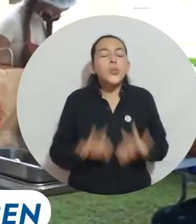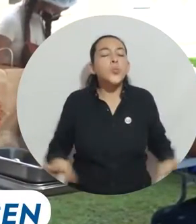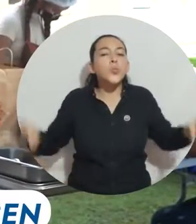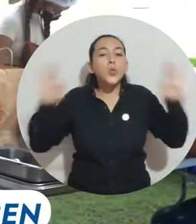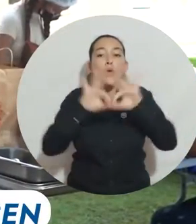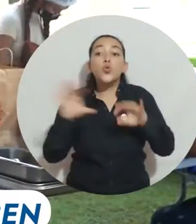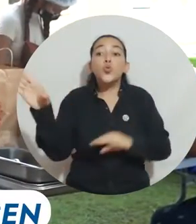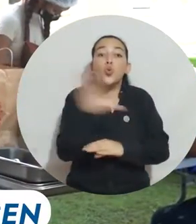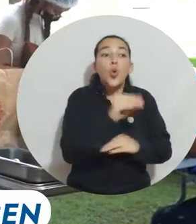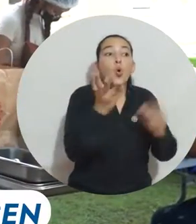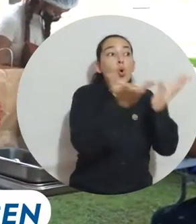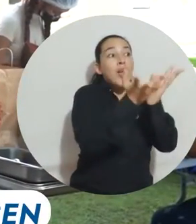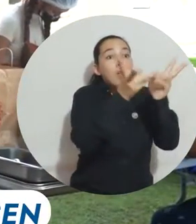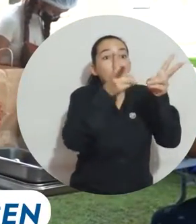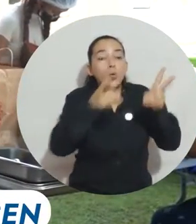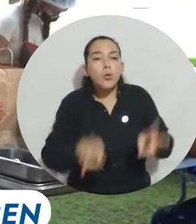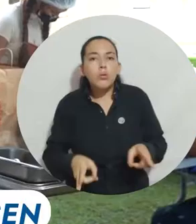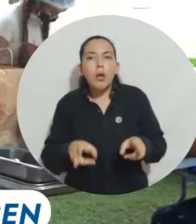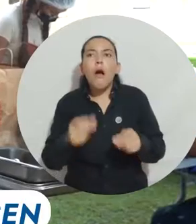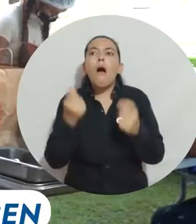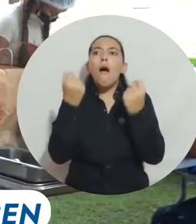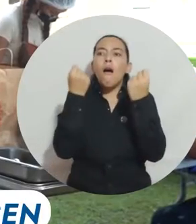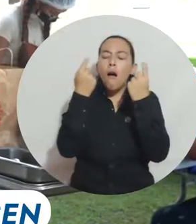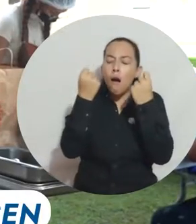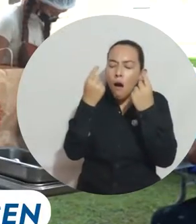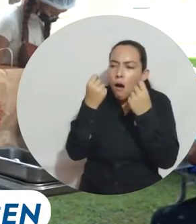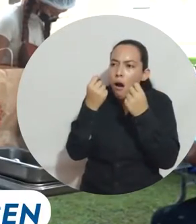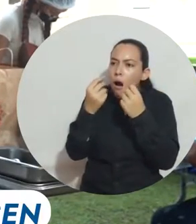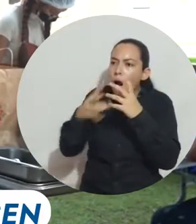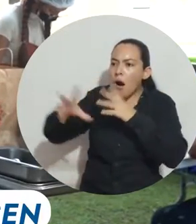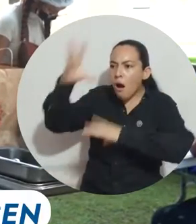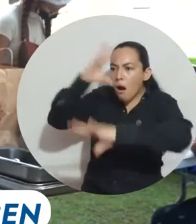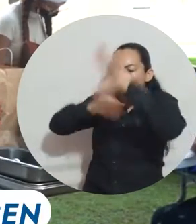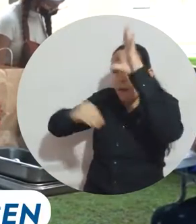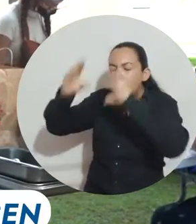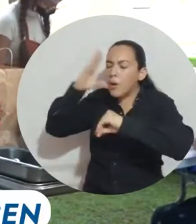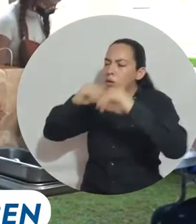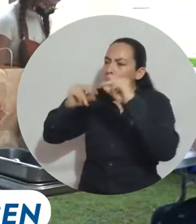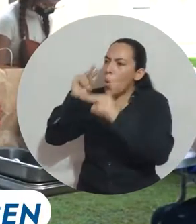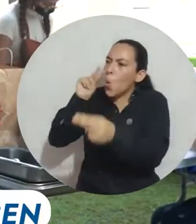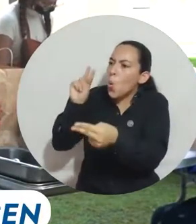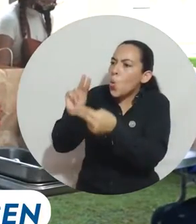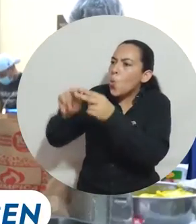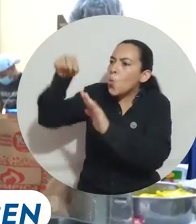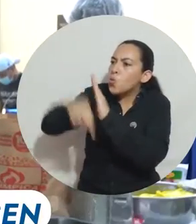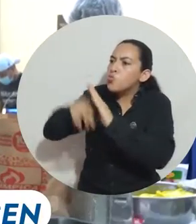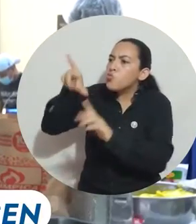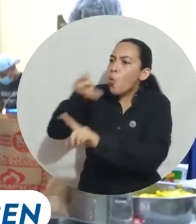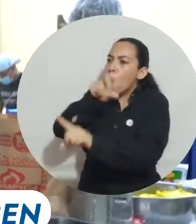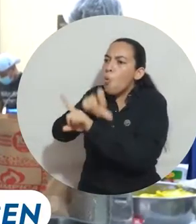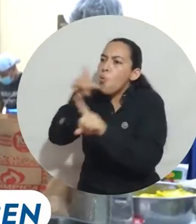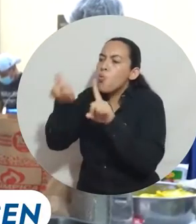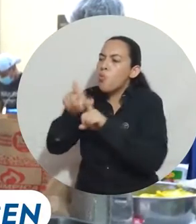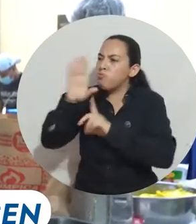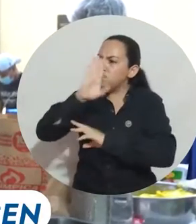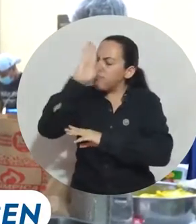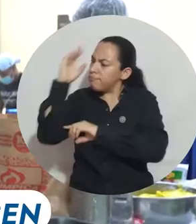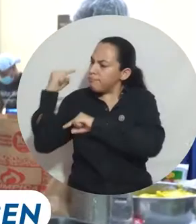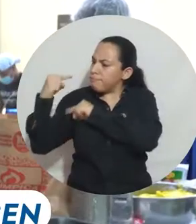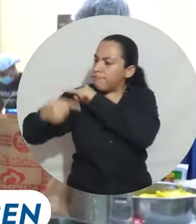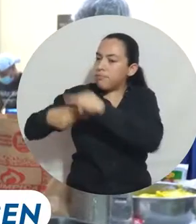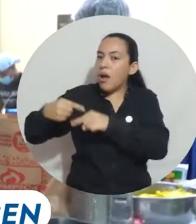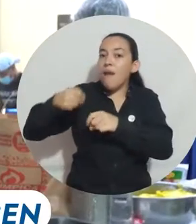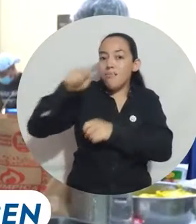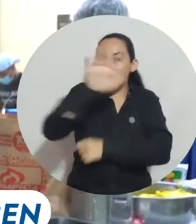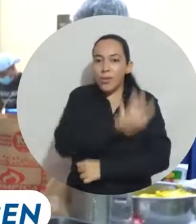radica en que todos los estudiantes, cierto, podamos conocer un poco y tener mucho más a fondo las culturas y las